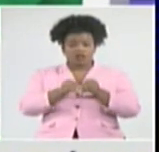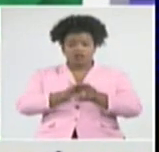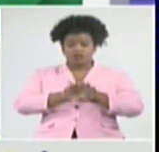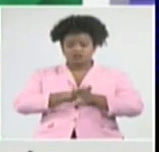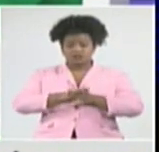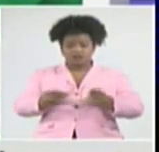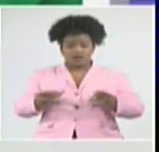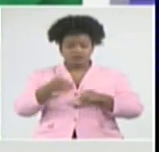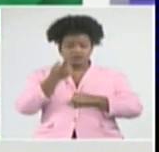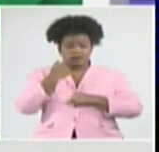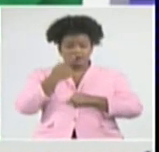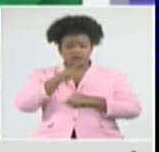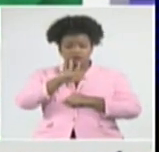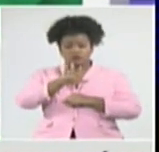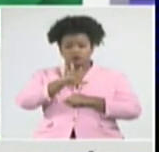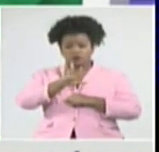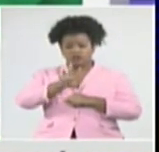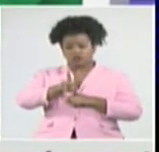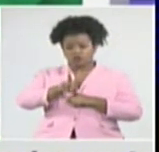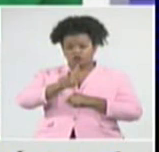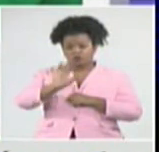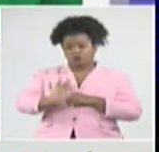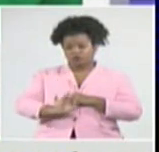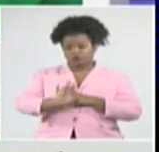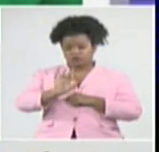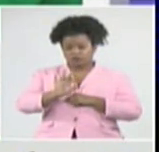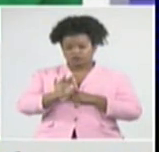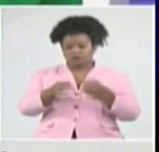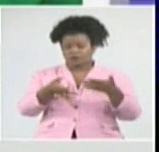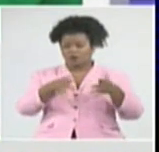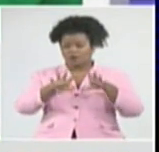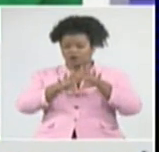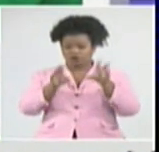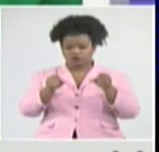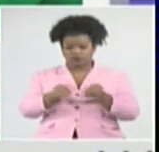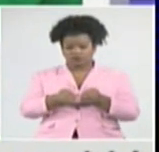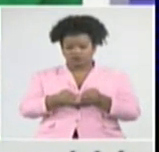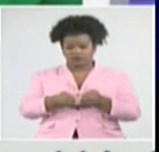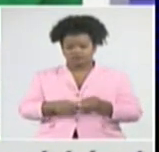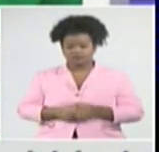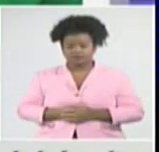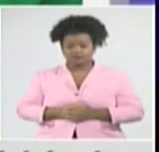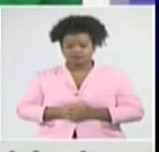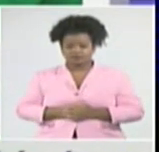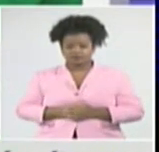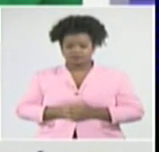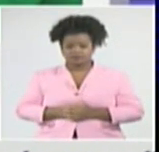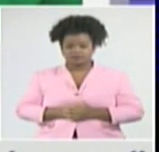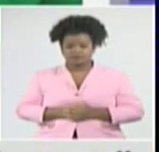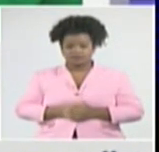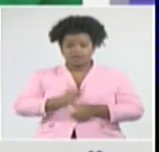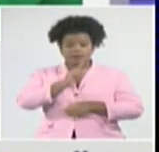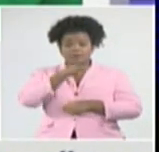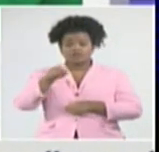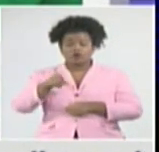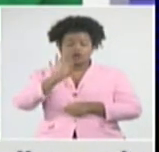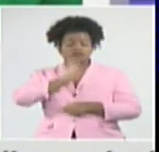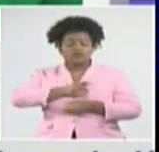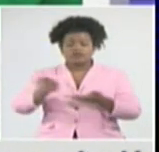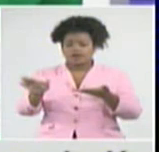el 52% de todos los diagnosticados en Cuba. Asintomáticos ayer, el 3